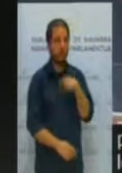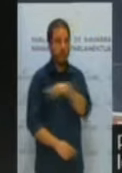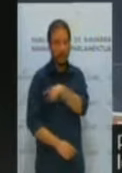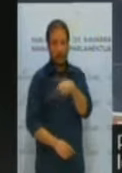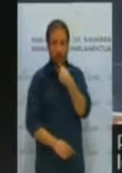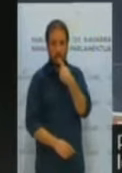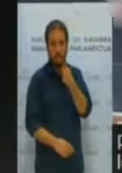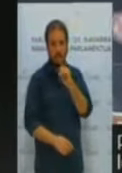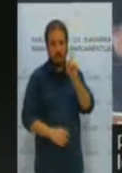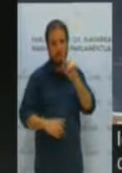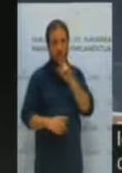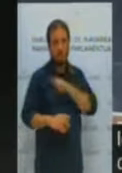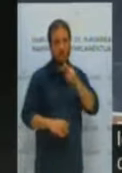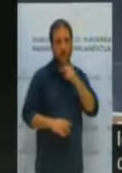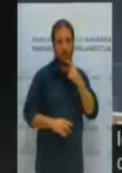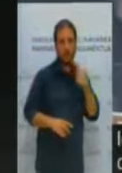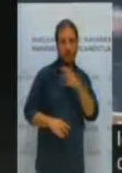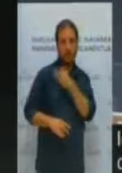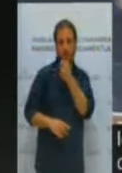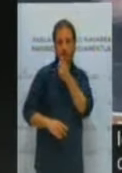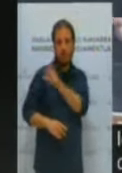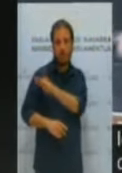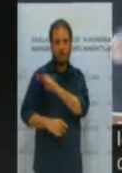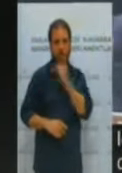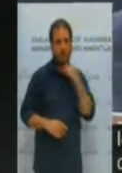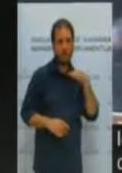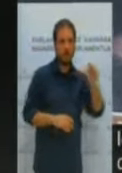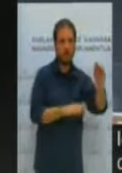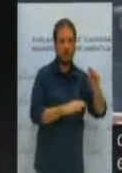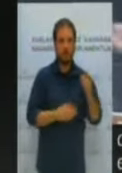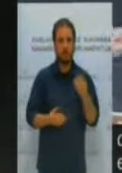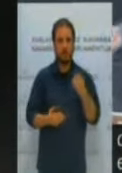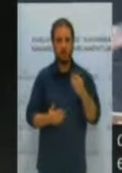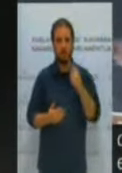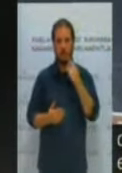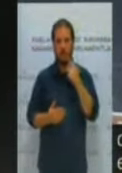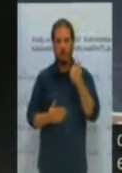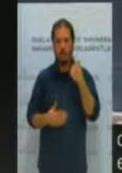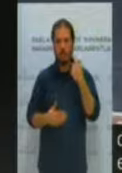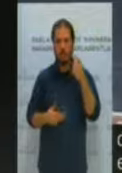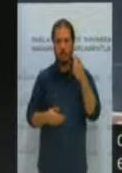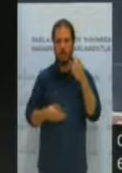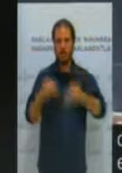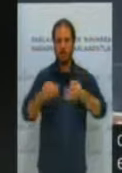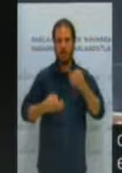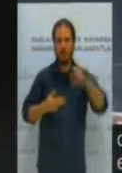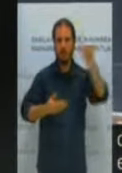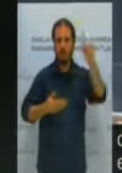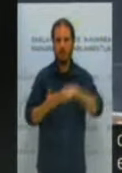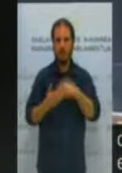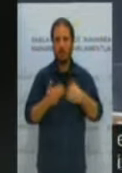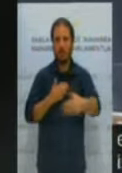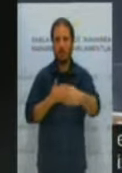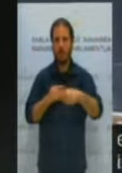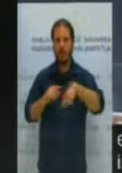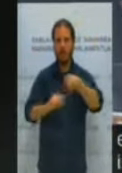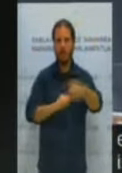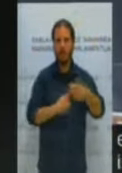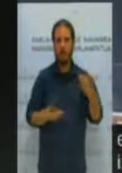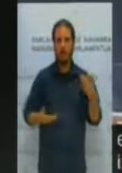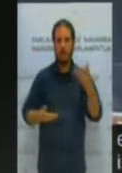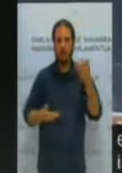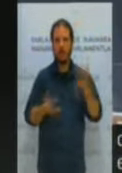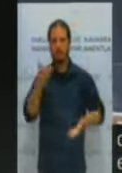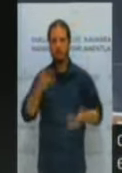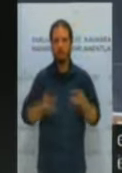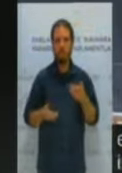que no entienden su postura y le dicen que hay una inseguridad jurídica en las contrataciones que se van a establecer posteriormente. Eso es lo que